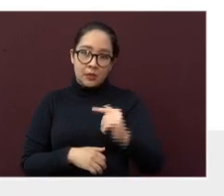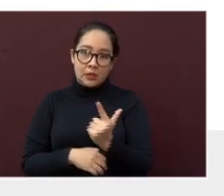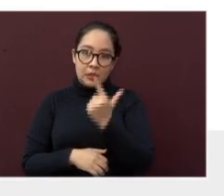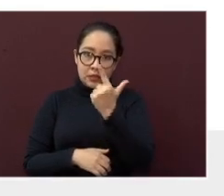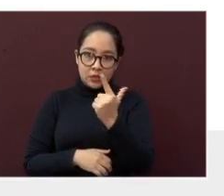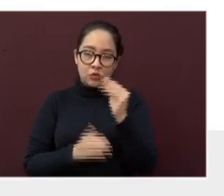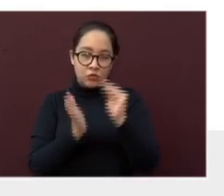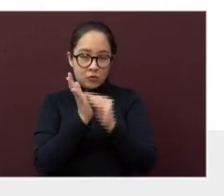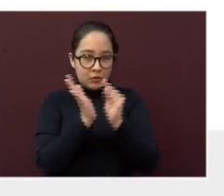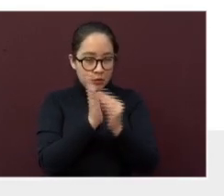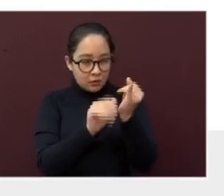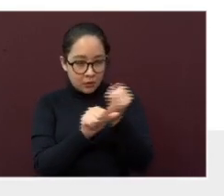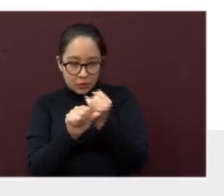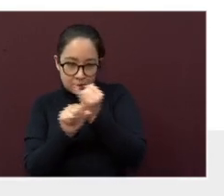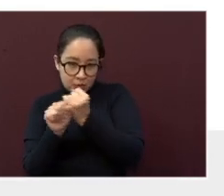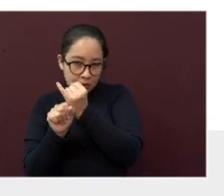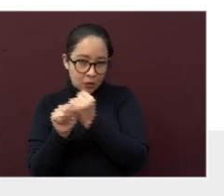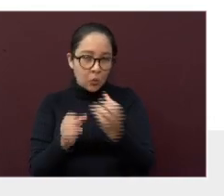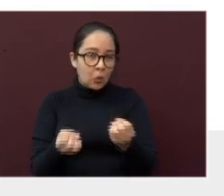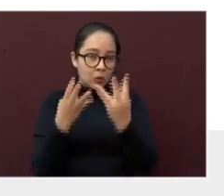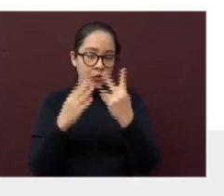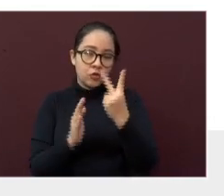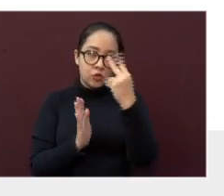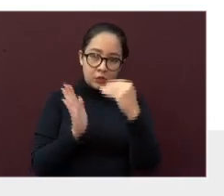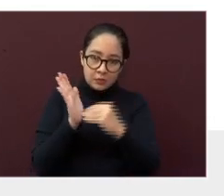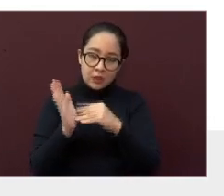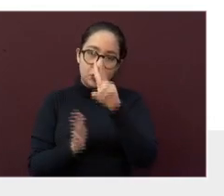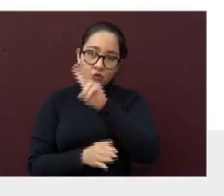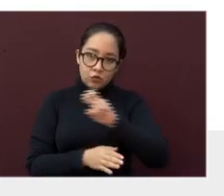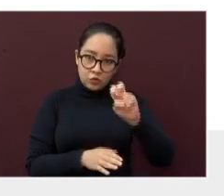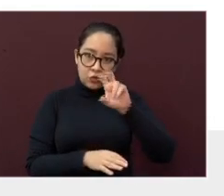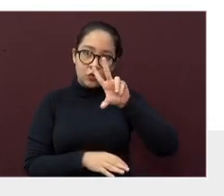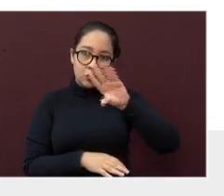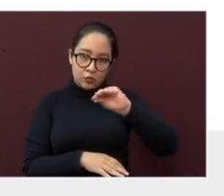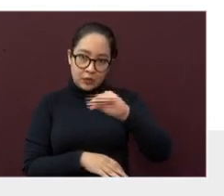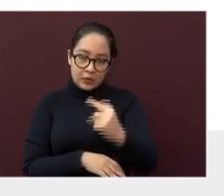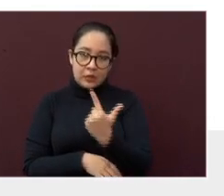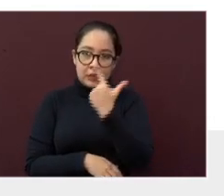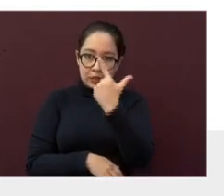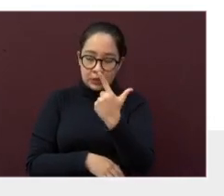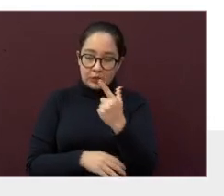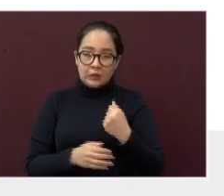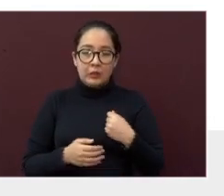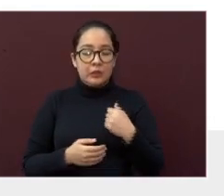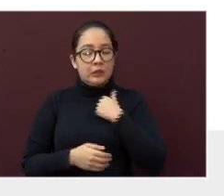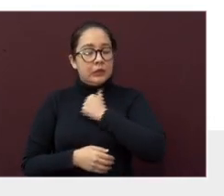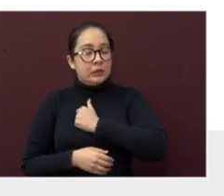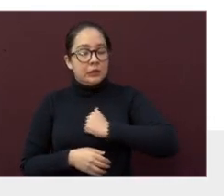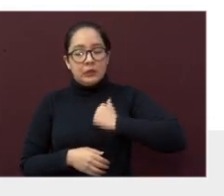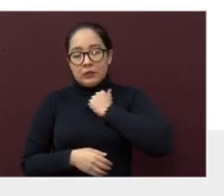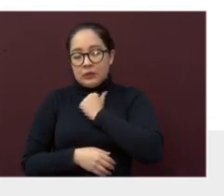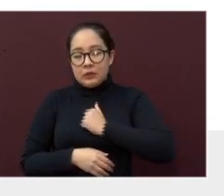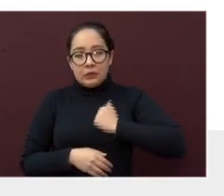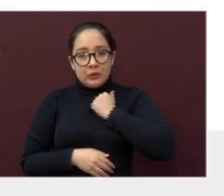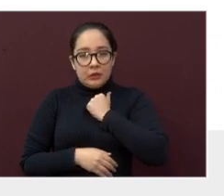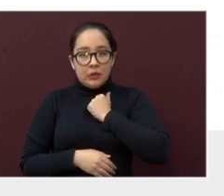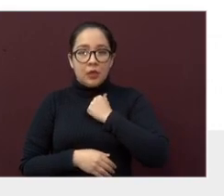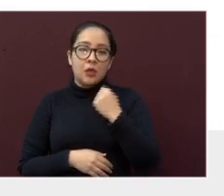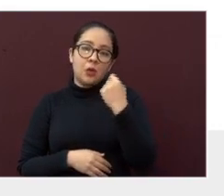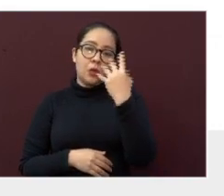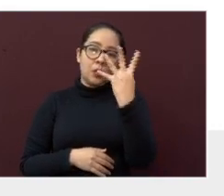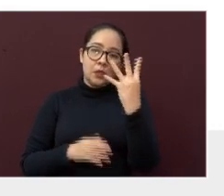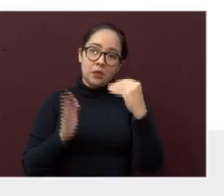En investigación aún se encuentran 2,297. Desafortunadamente, fallecido 4